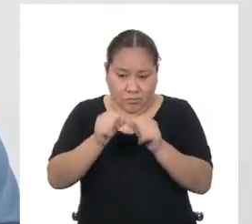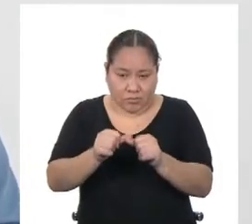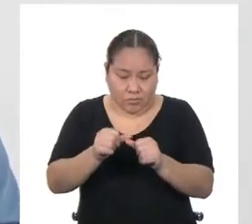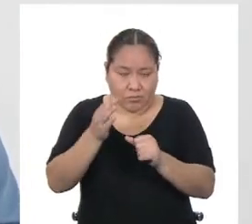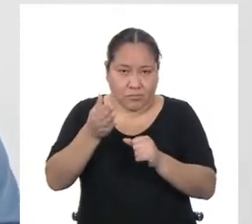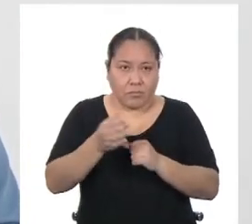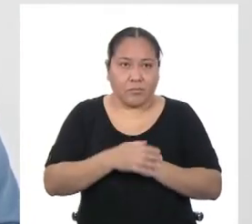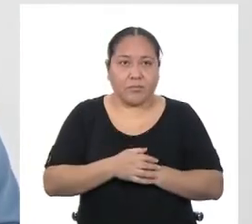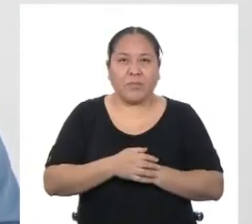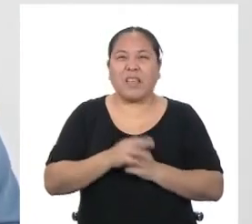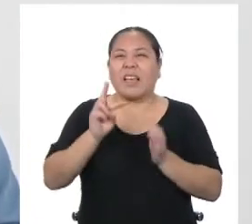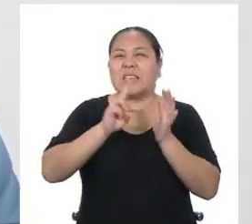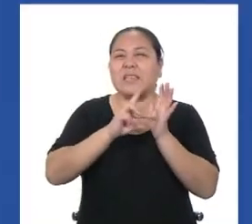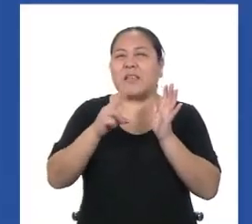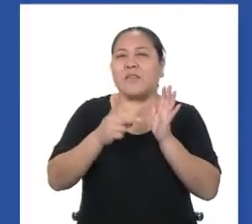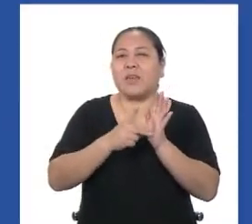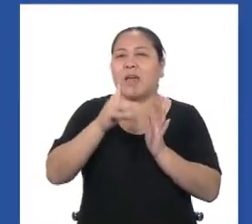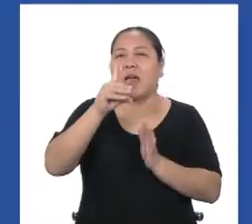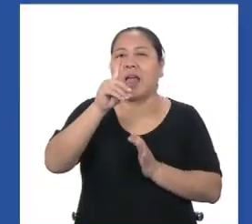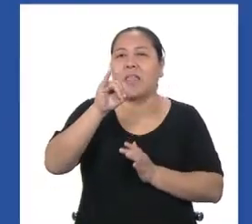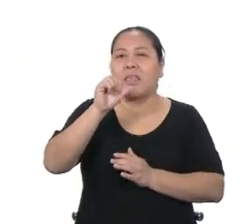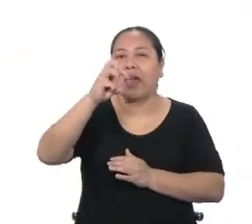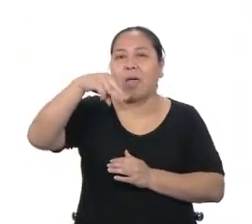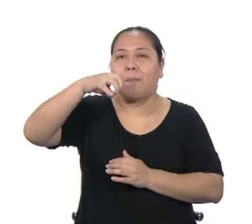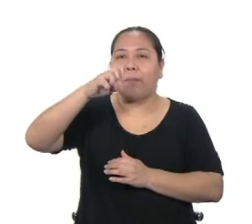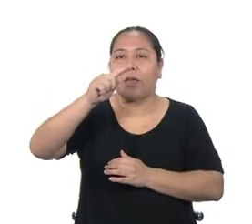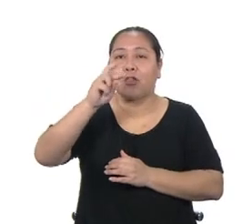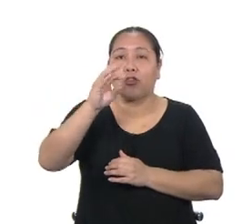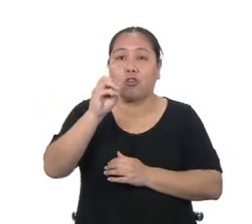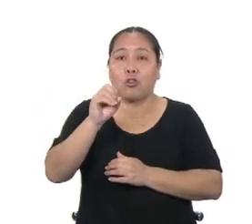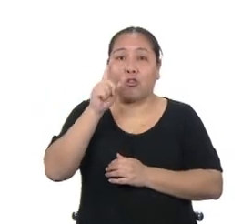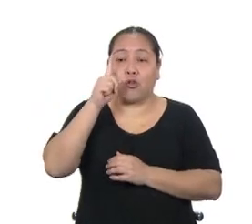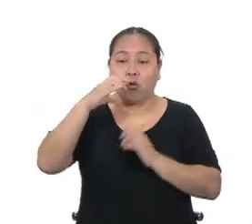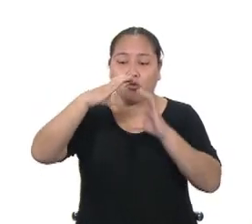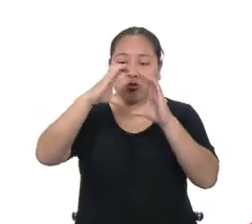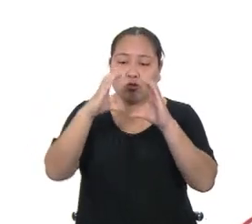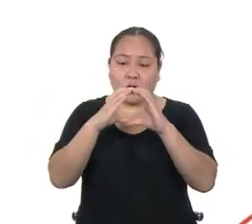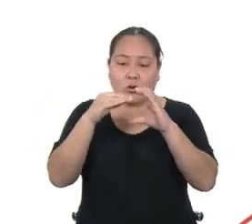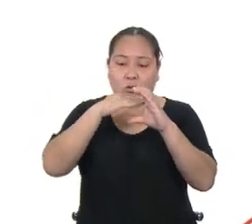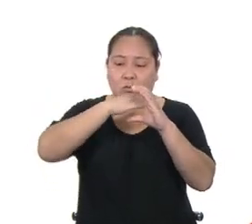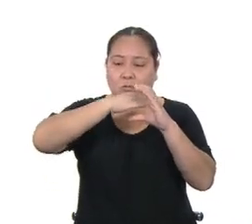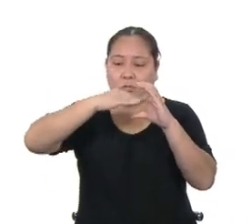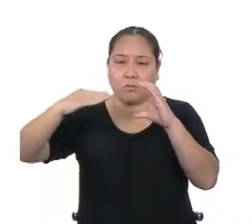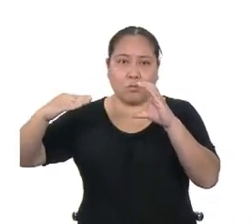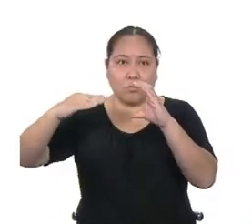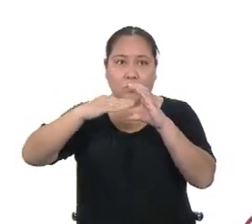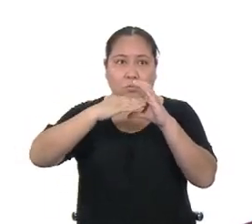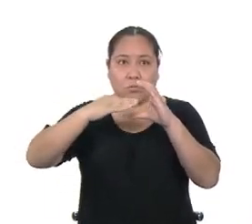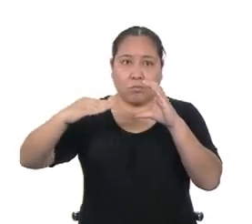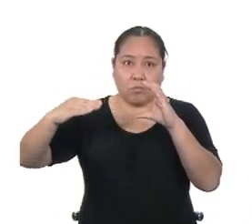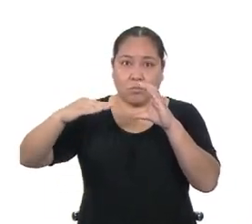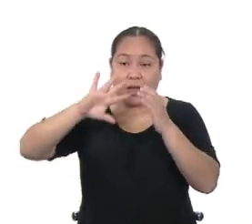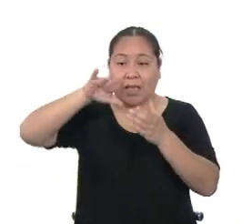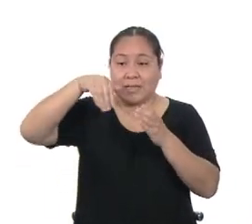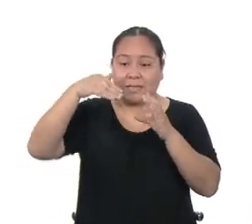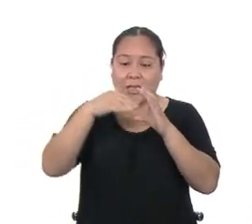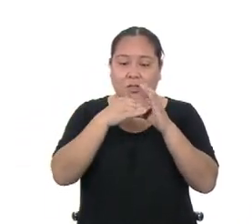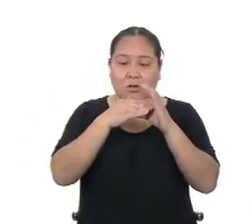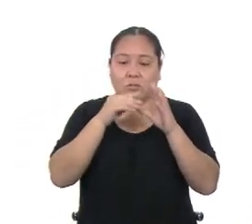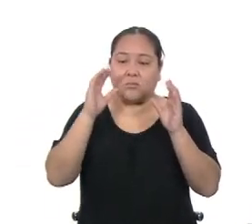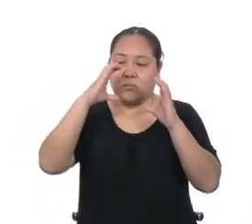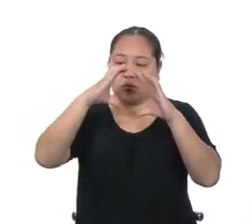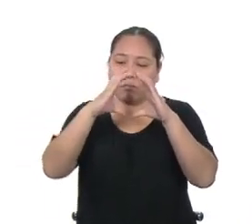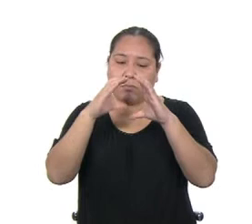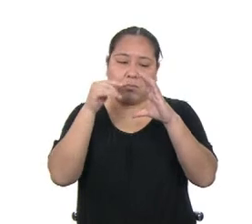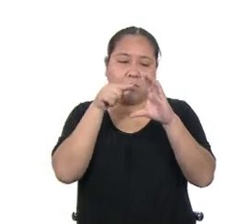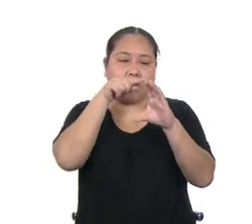¿Qué es el diámetro de un círculo? El diámetro es el segmento de recta que pasa por el centro y uno de los puntos opuestos